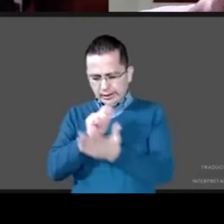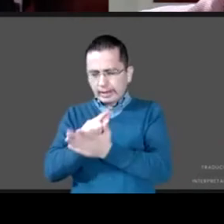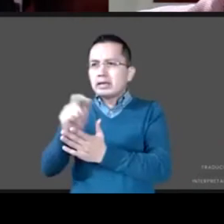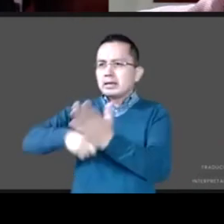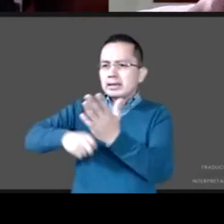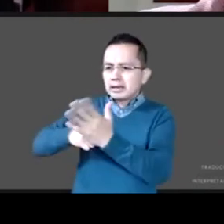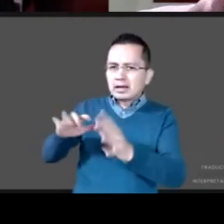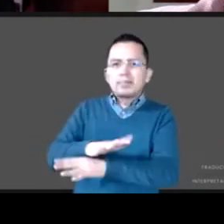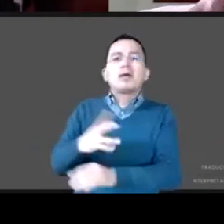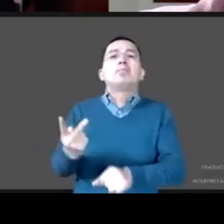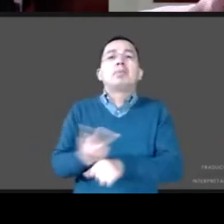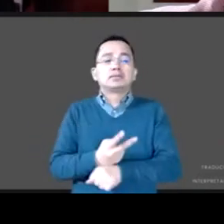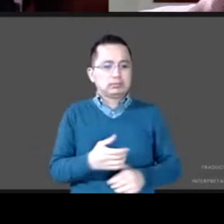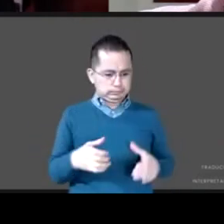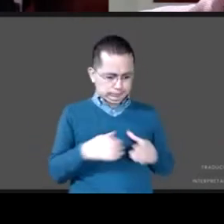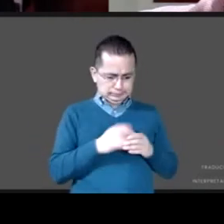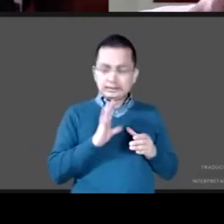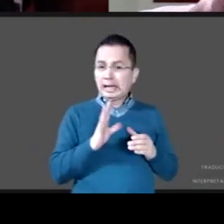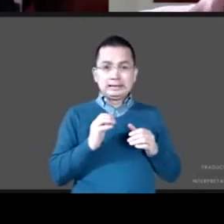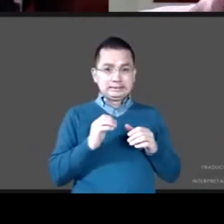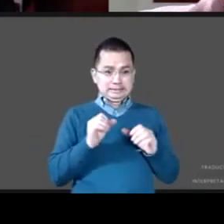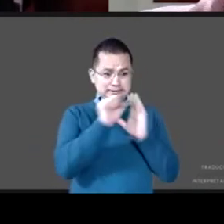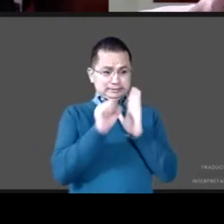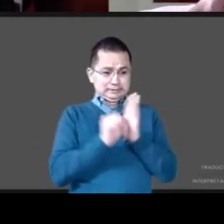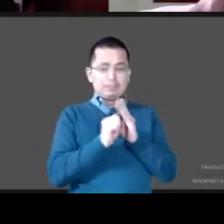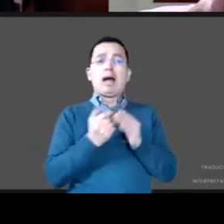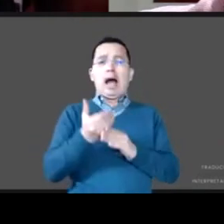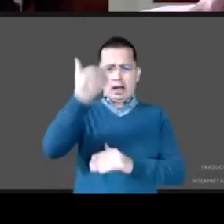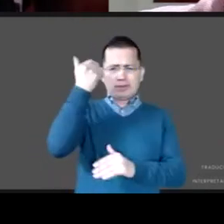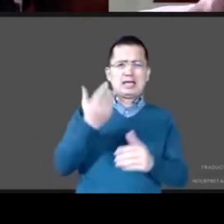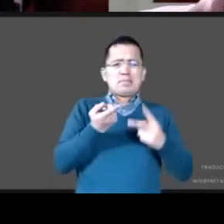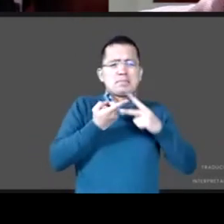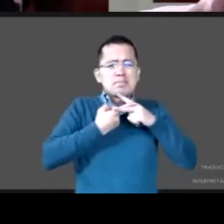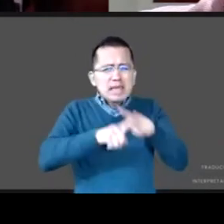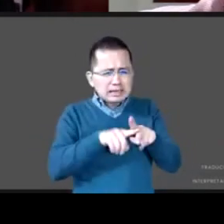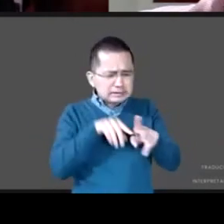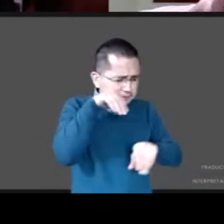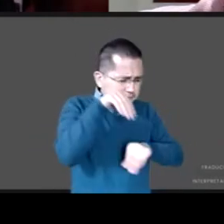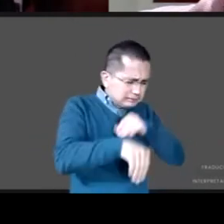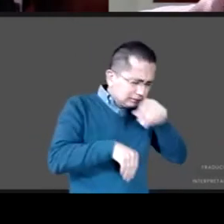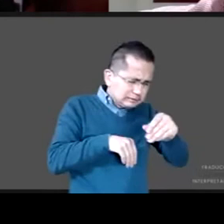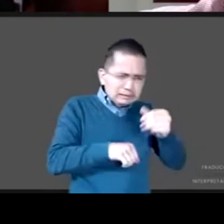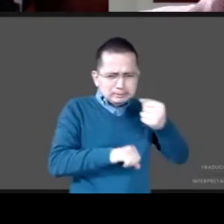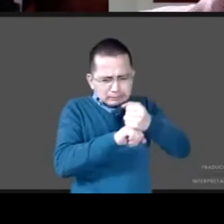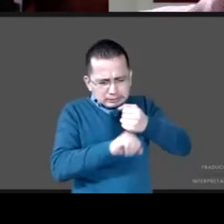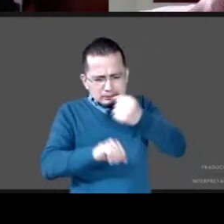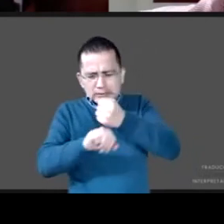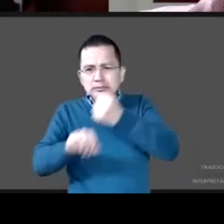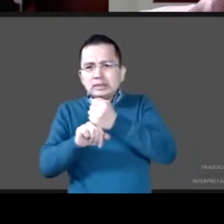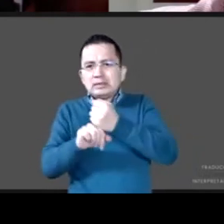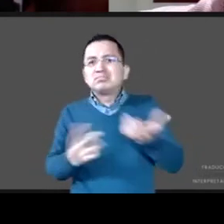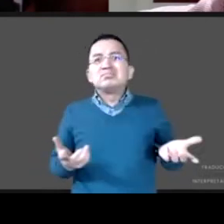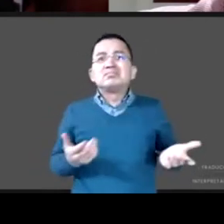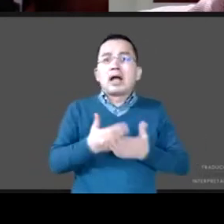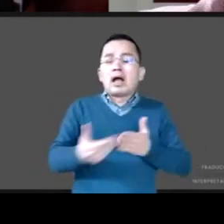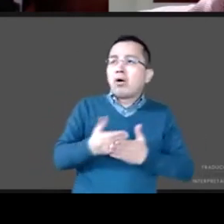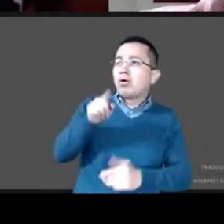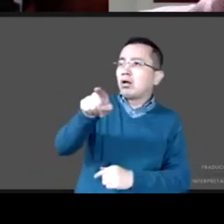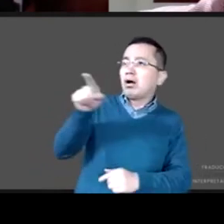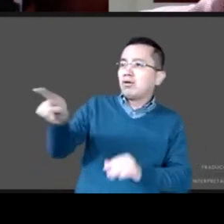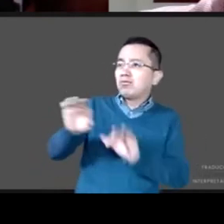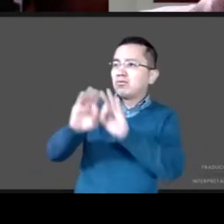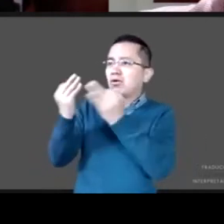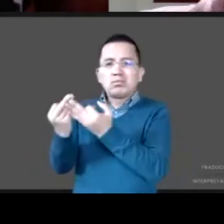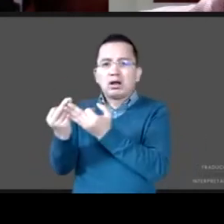que apenas tenía cimientos y que estas transferencias universales las becas Juárez o las otras no tienen un